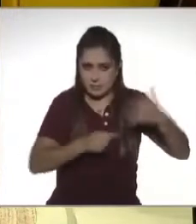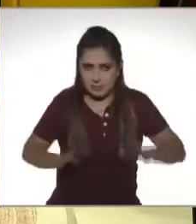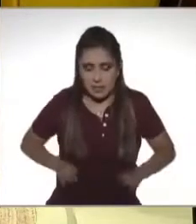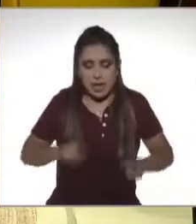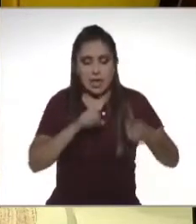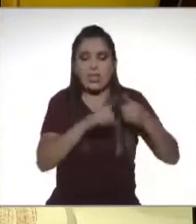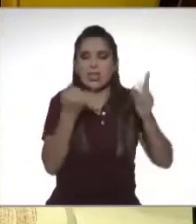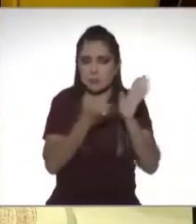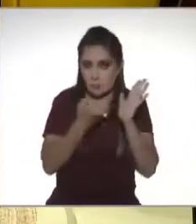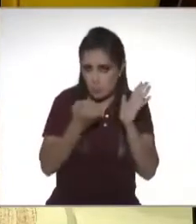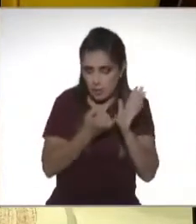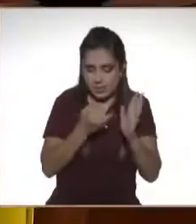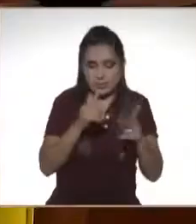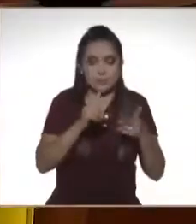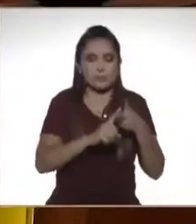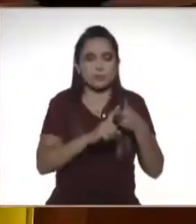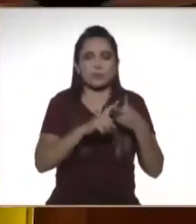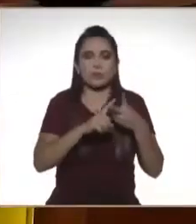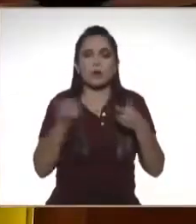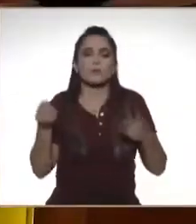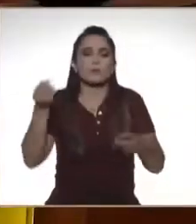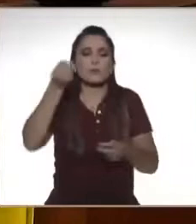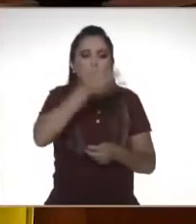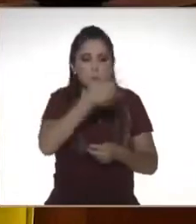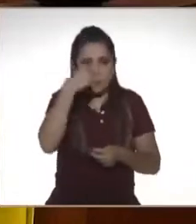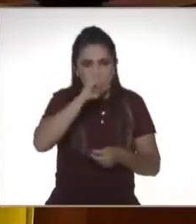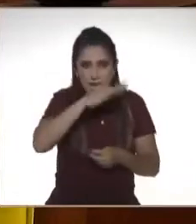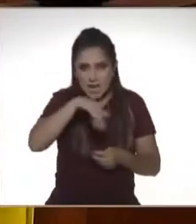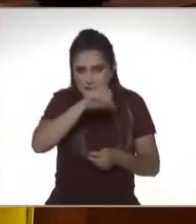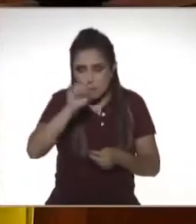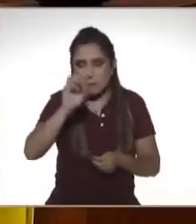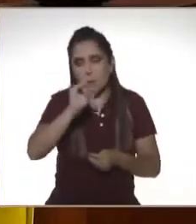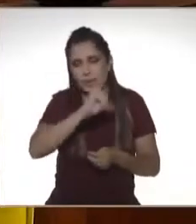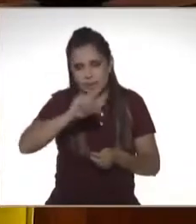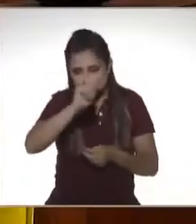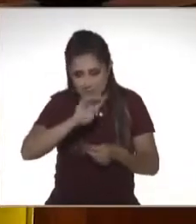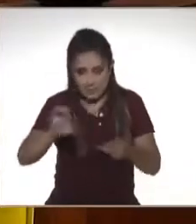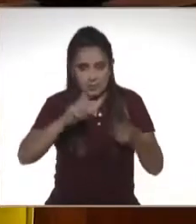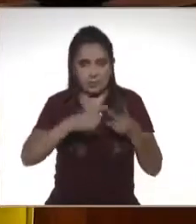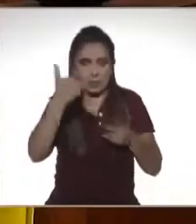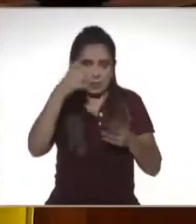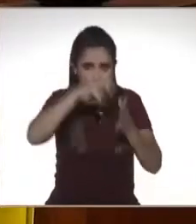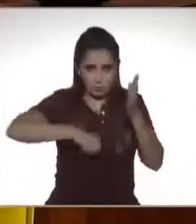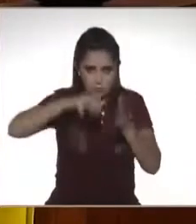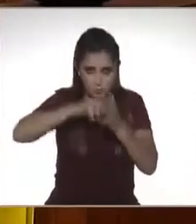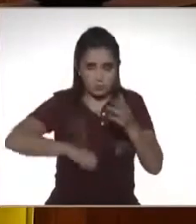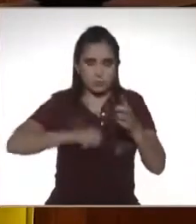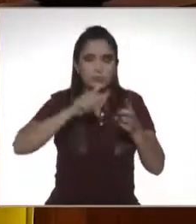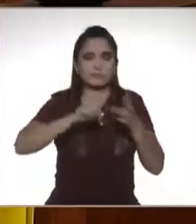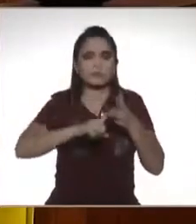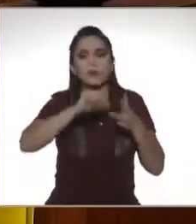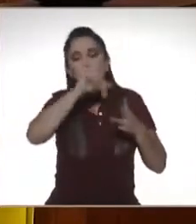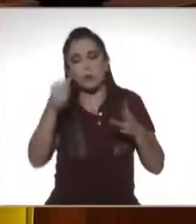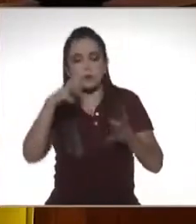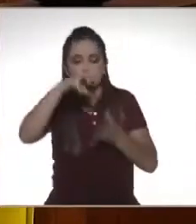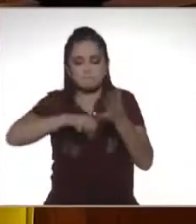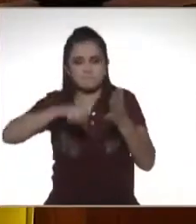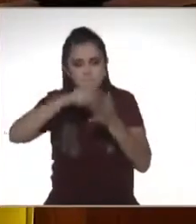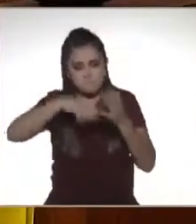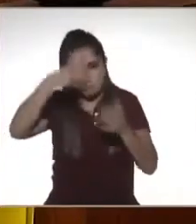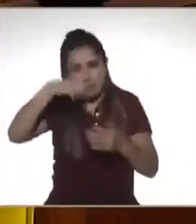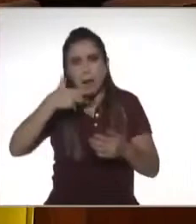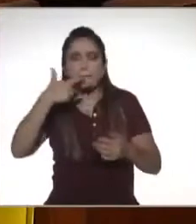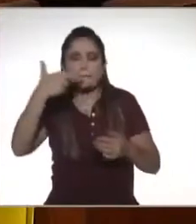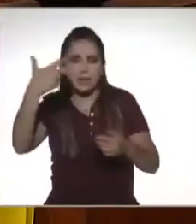los impuestos, otras son las aportaciones de seguridad social que se mencionaban, otras contribuciones de mejoras. En fin, hay como diferentes